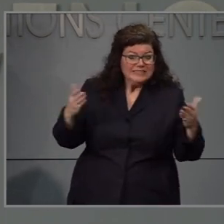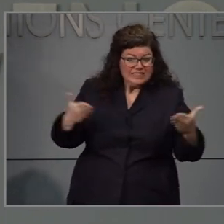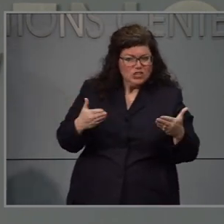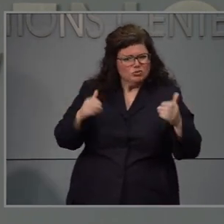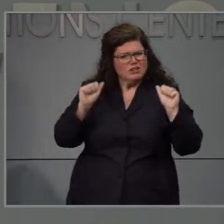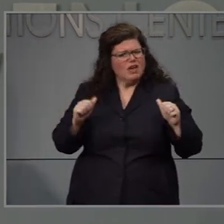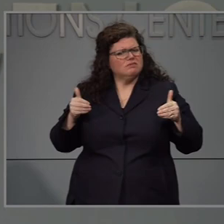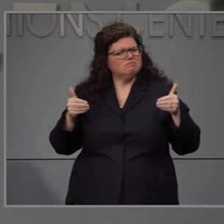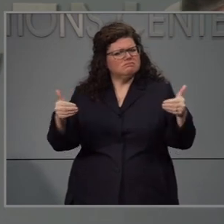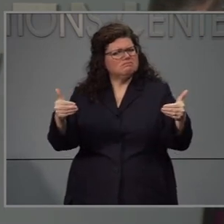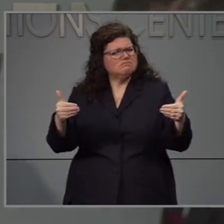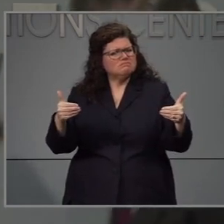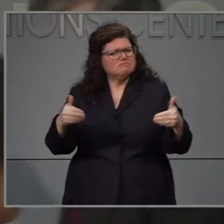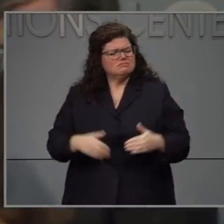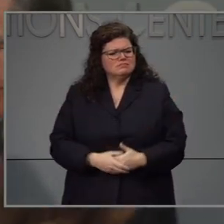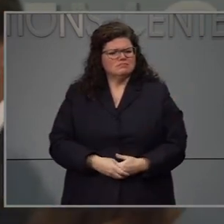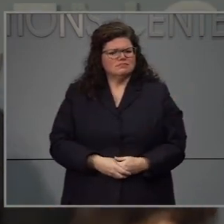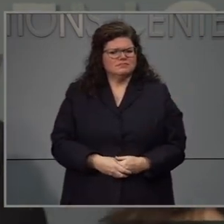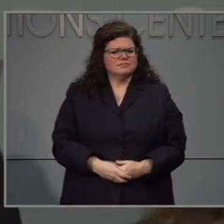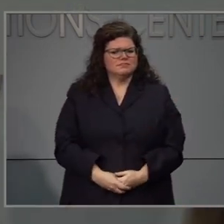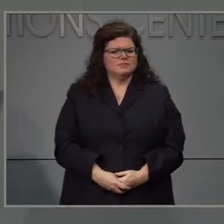puede obtenerla ahorita. Gracias.